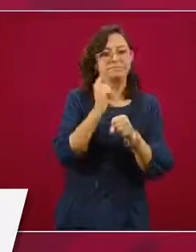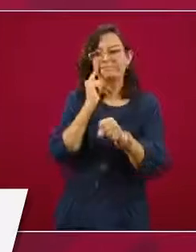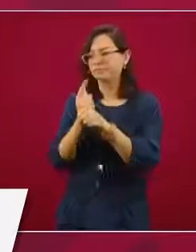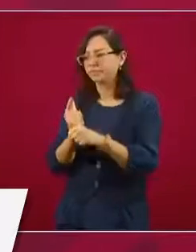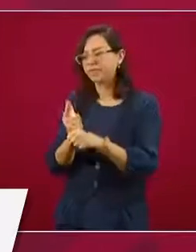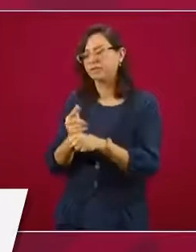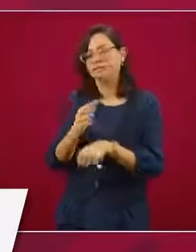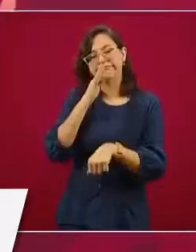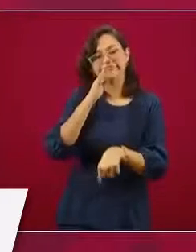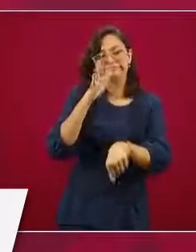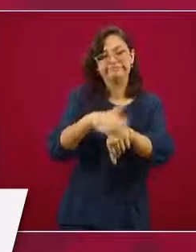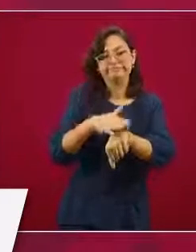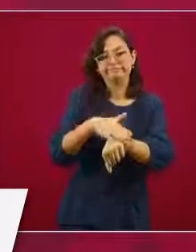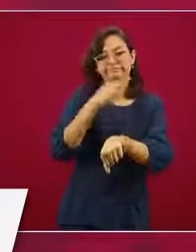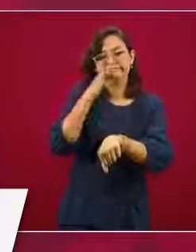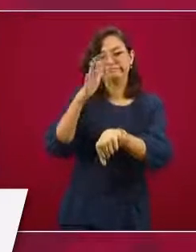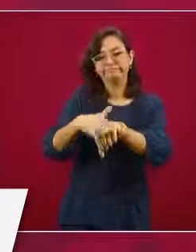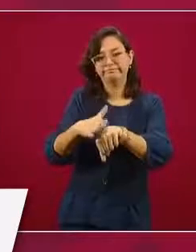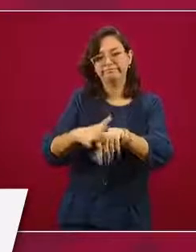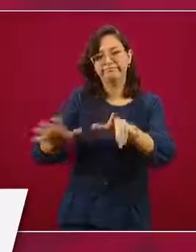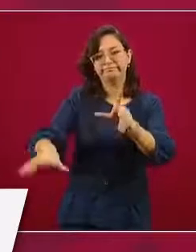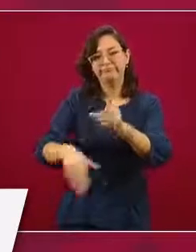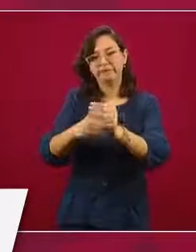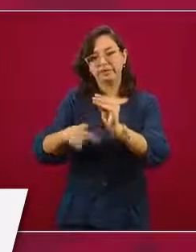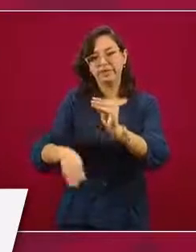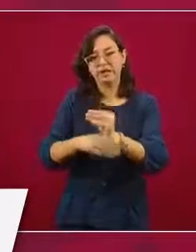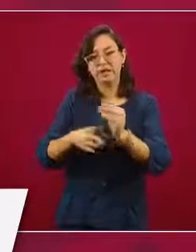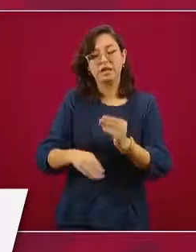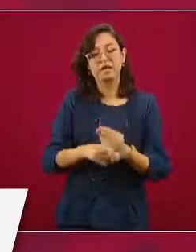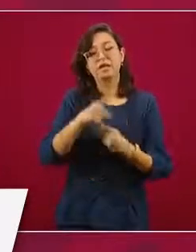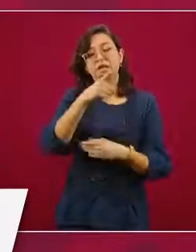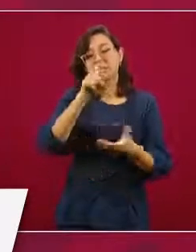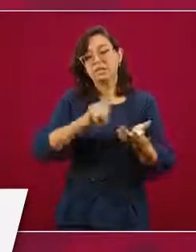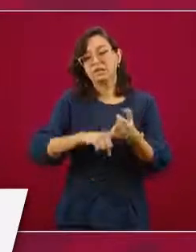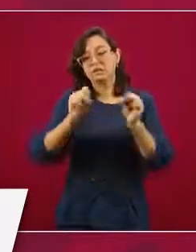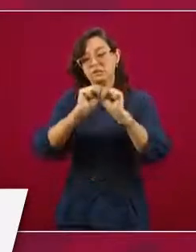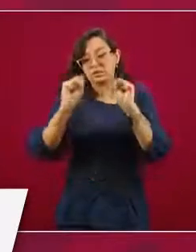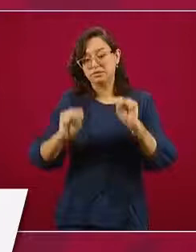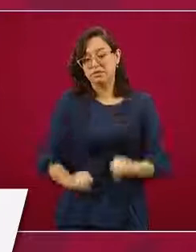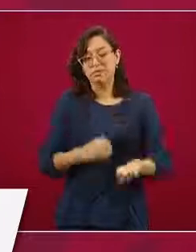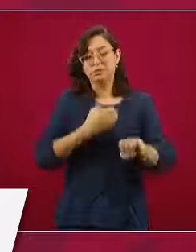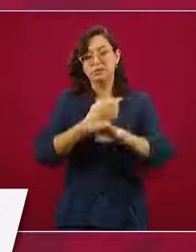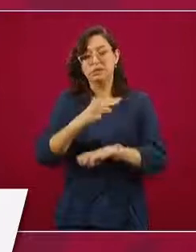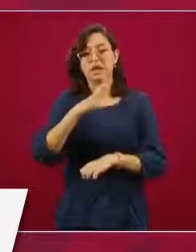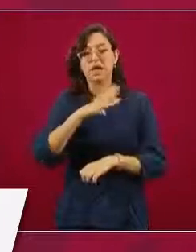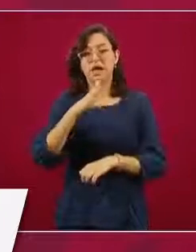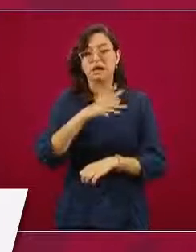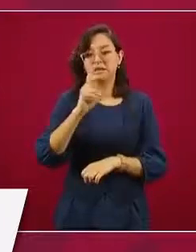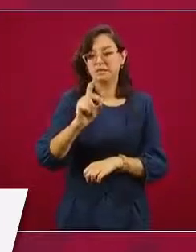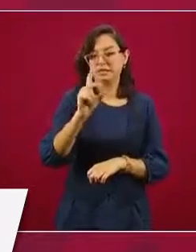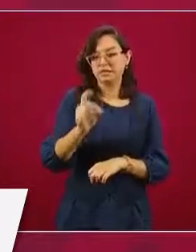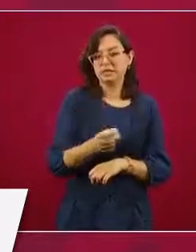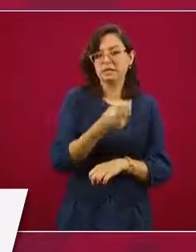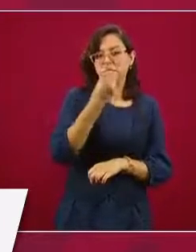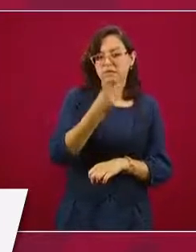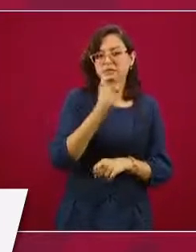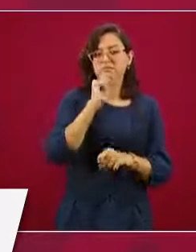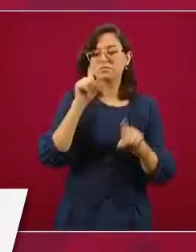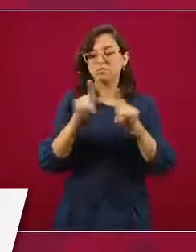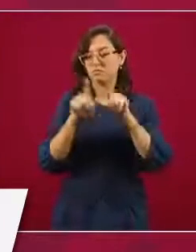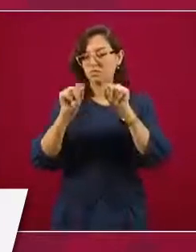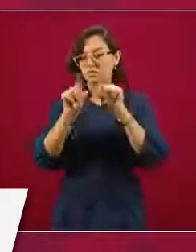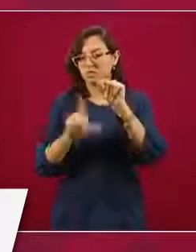la República y que dependen de los sistemas estatales de salud, tenemos 32, y de las instituciones nacionales de salud.